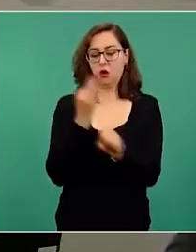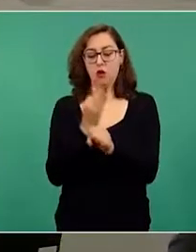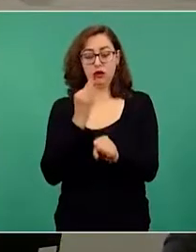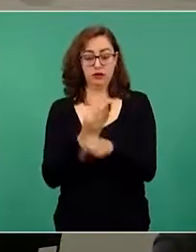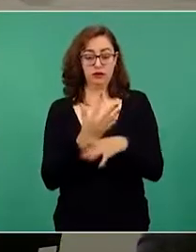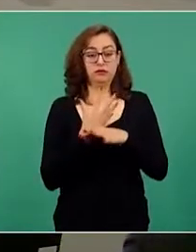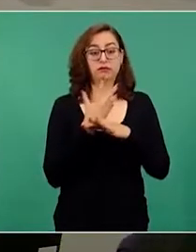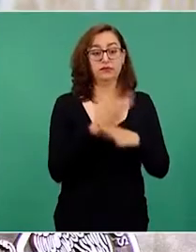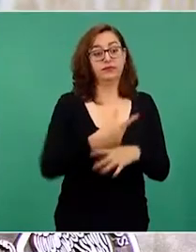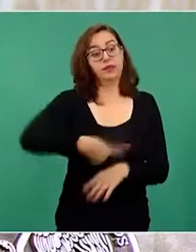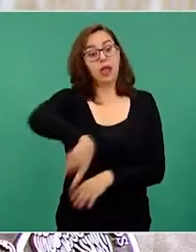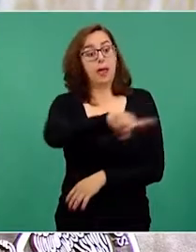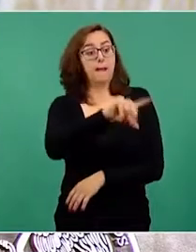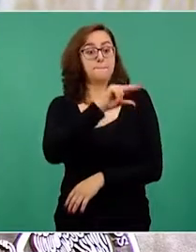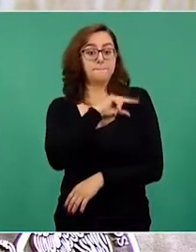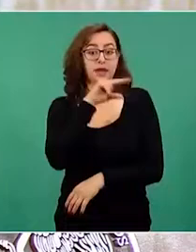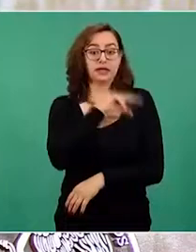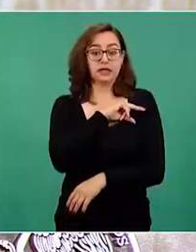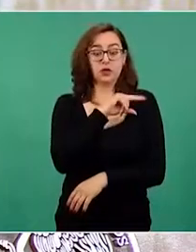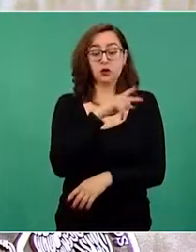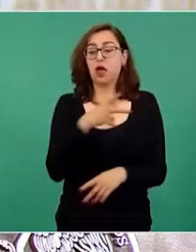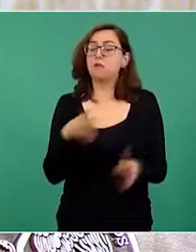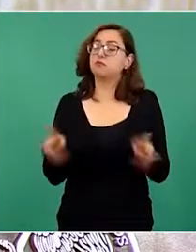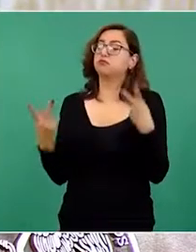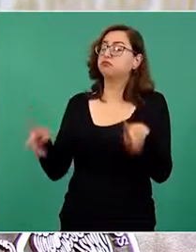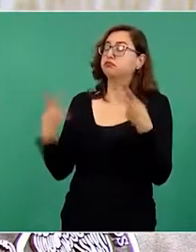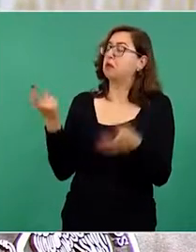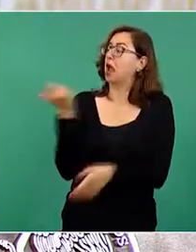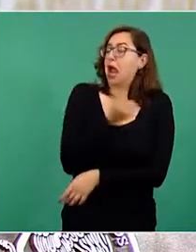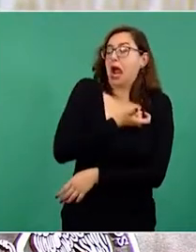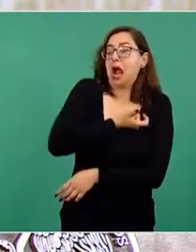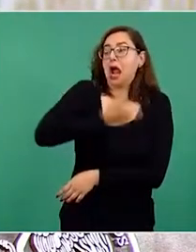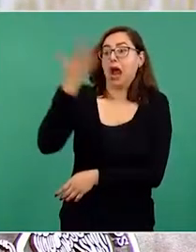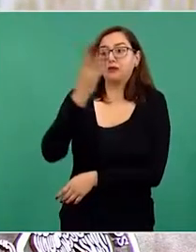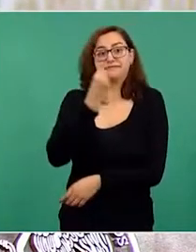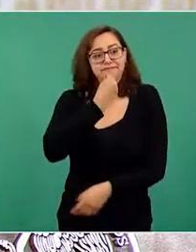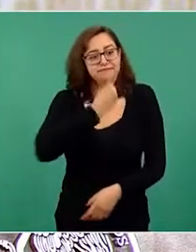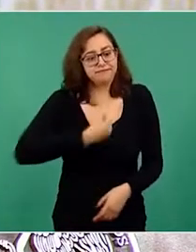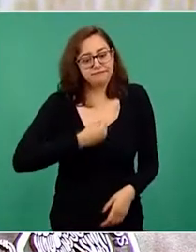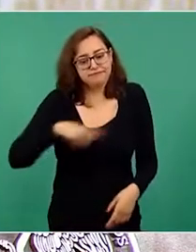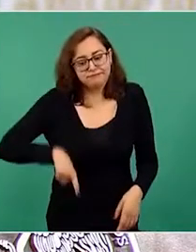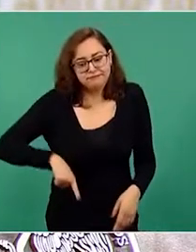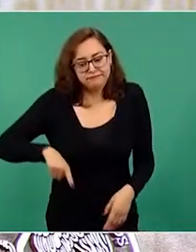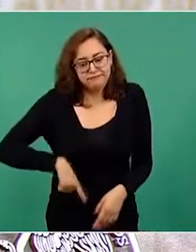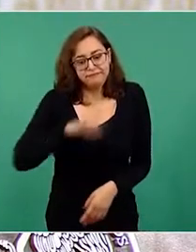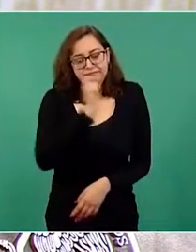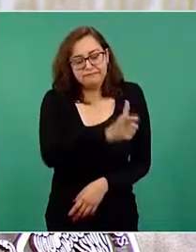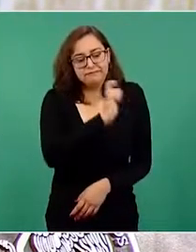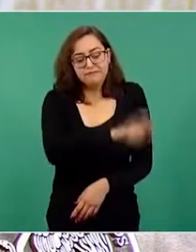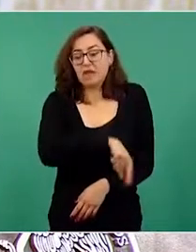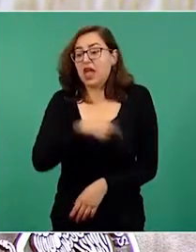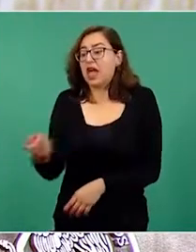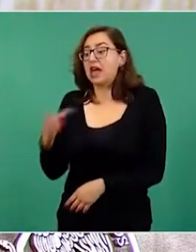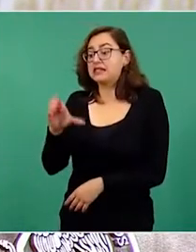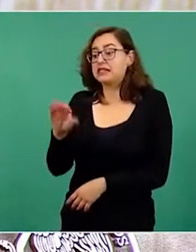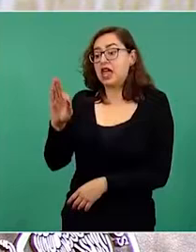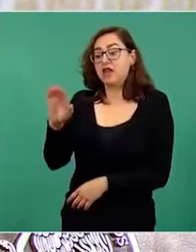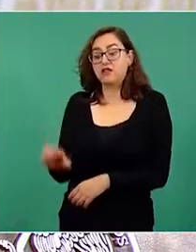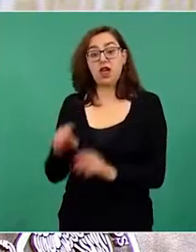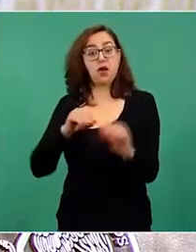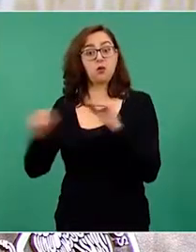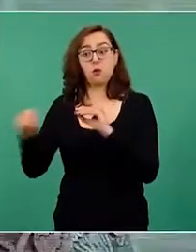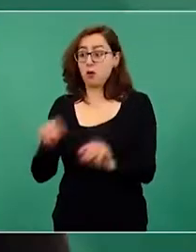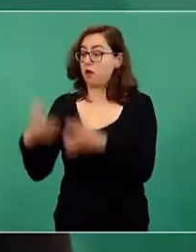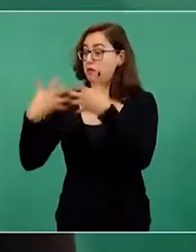empresas privadas y precios elevadísimos, dejando a las generadoras de la Comisión Federal de